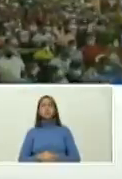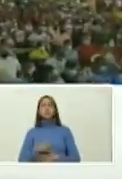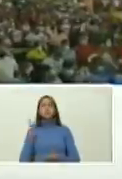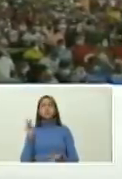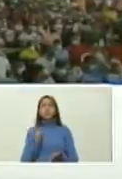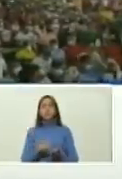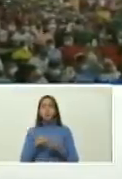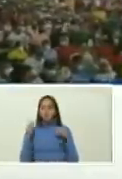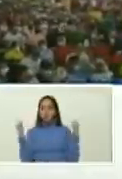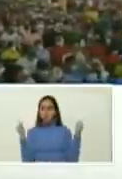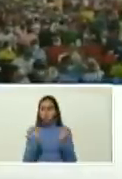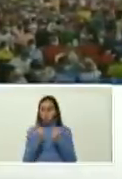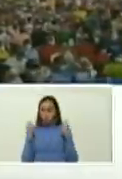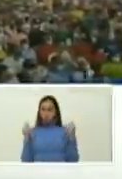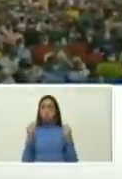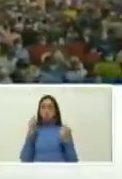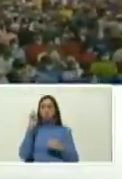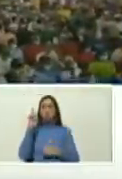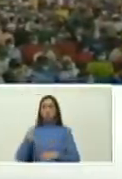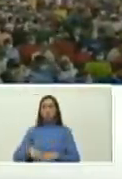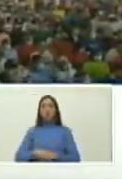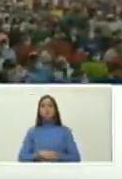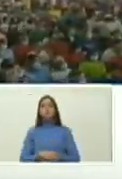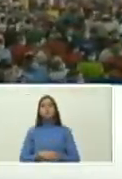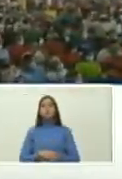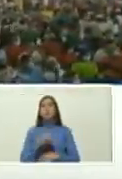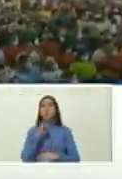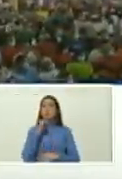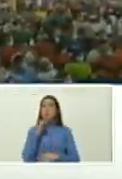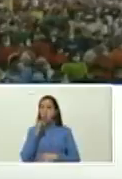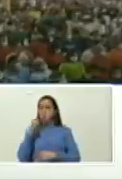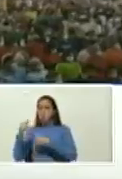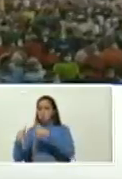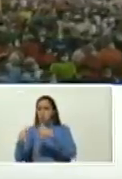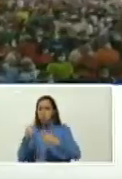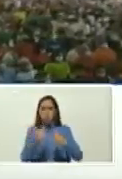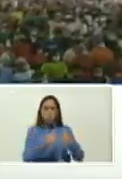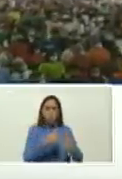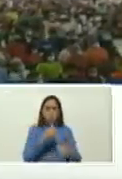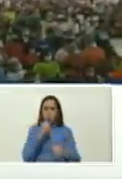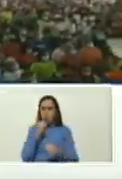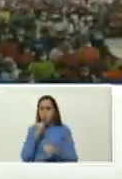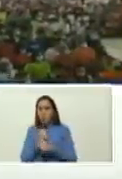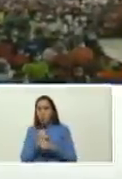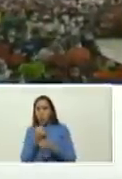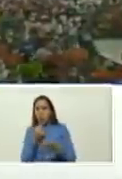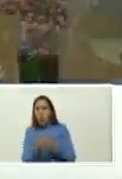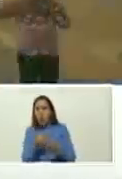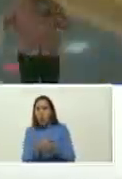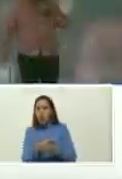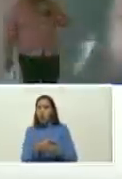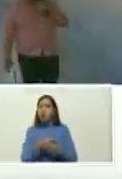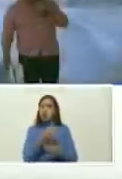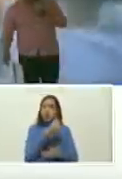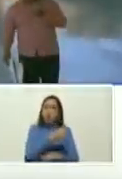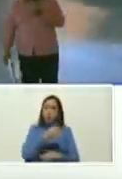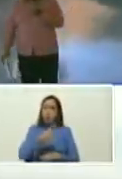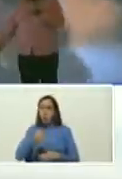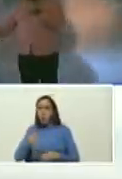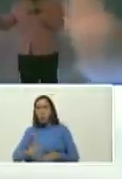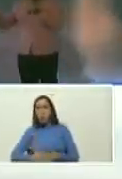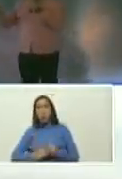campañas electorales a informarse bien de los programas de gobierno de los liderazgos